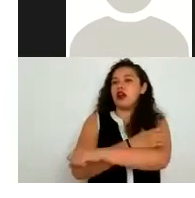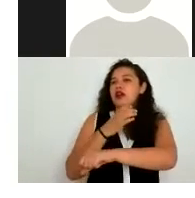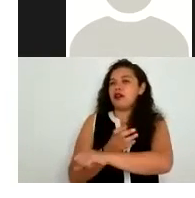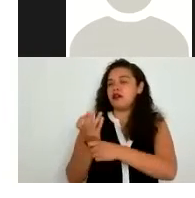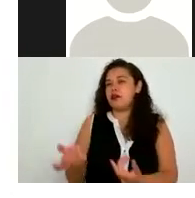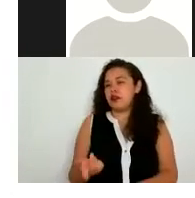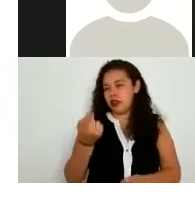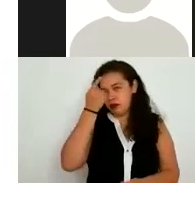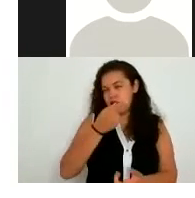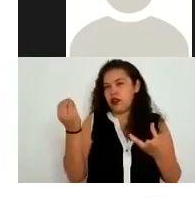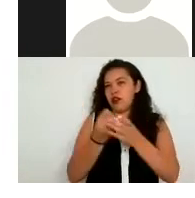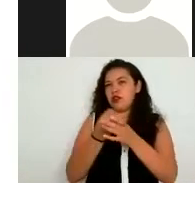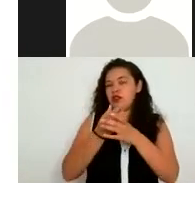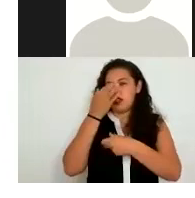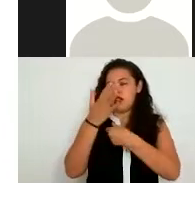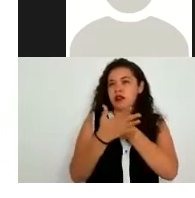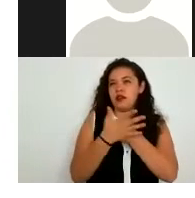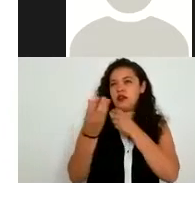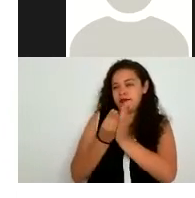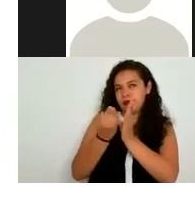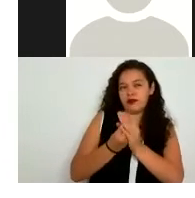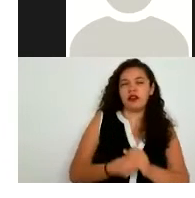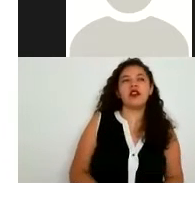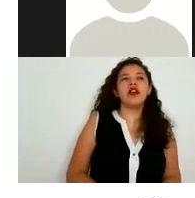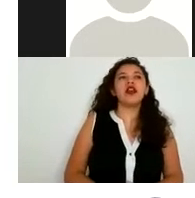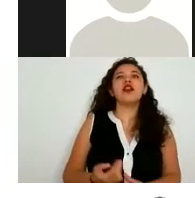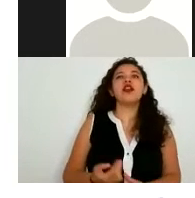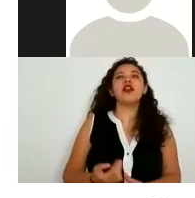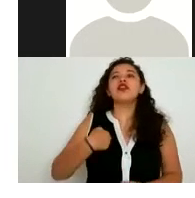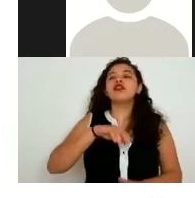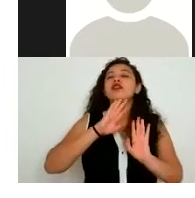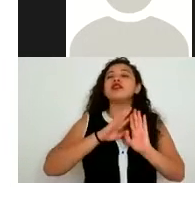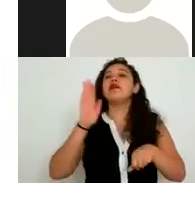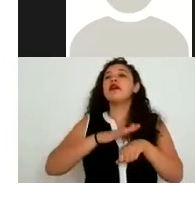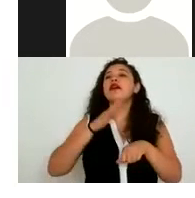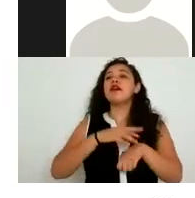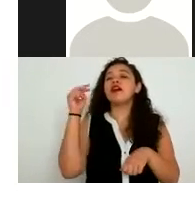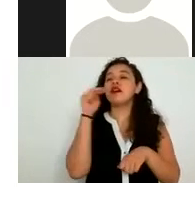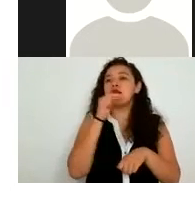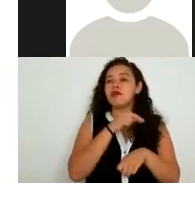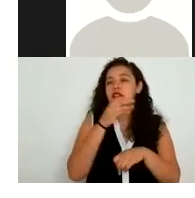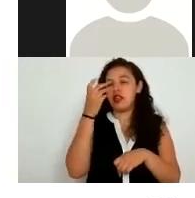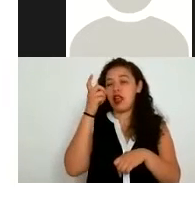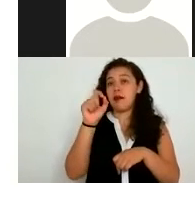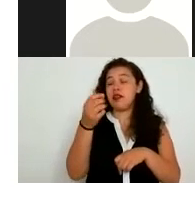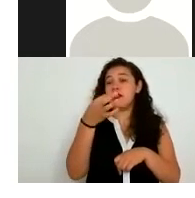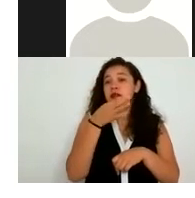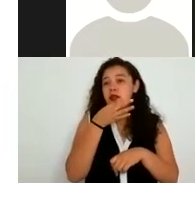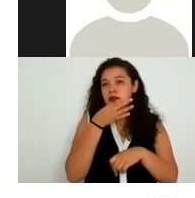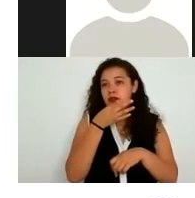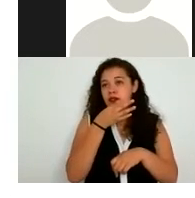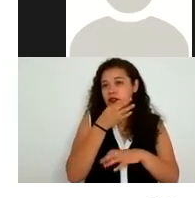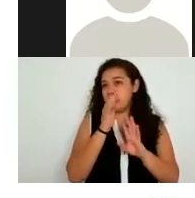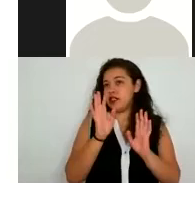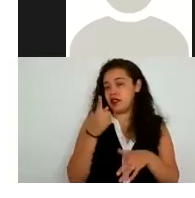de aviso de privacidad y nos vamos a un poquito más rápido porque ya nos quedan 20 minutos de nuestro